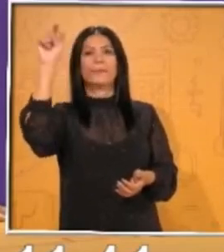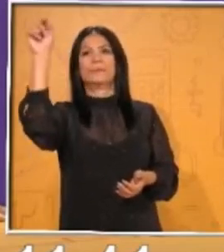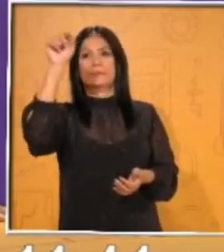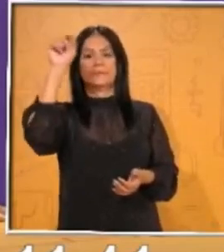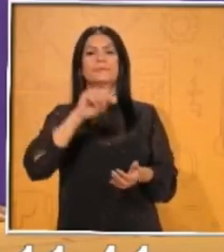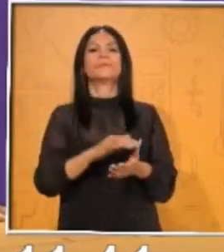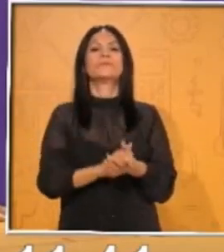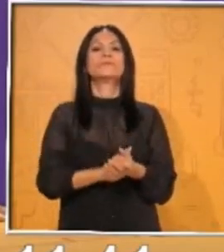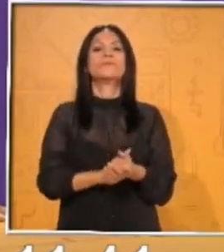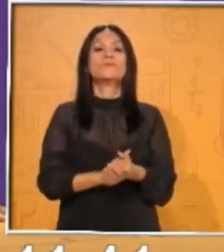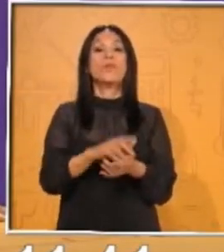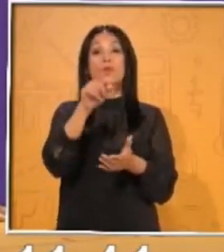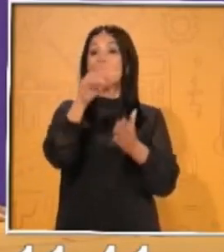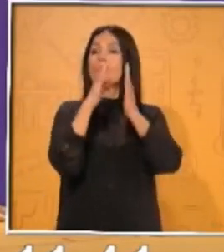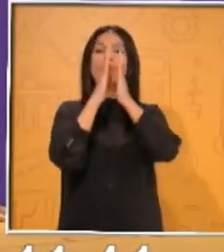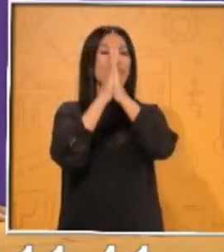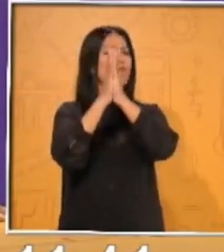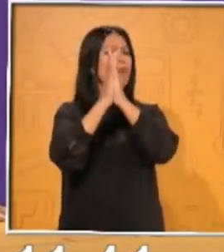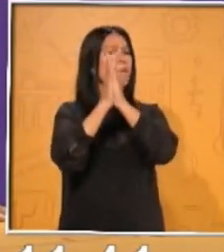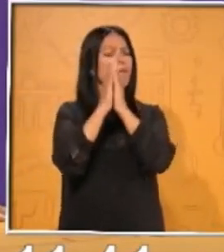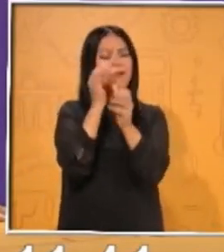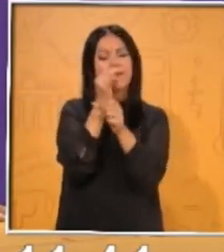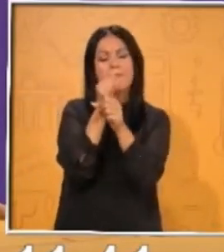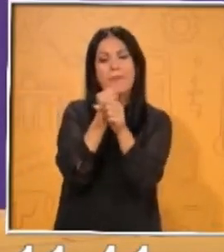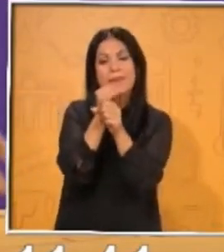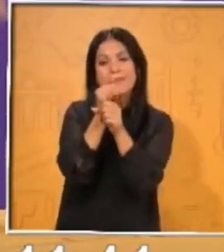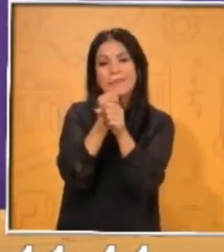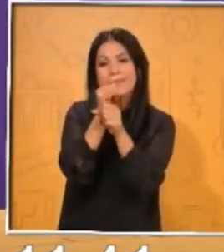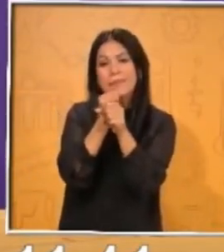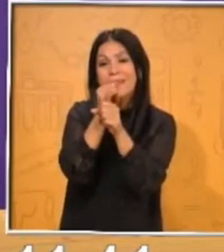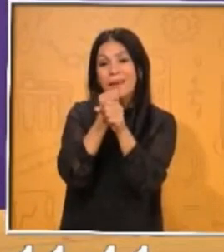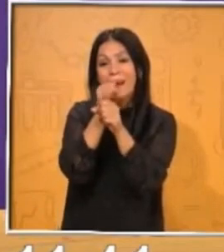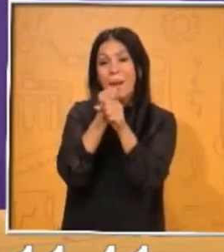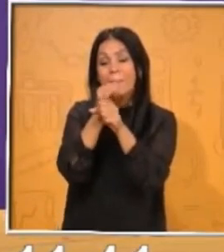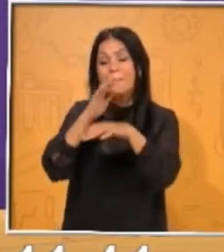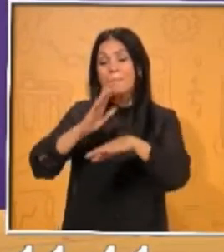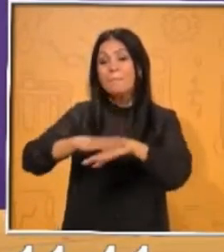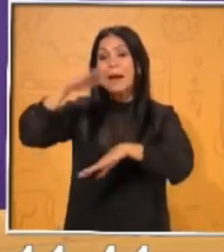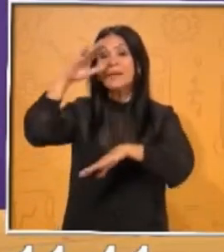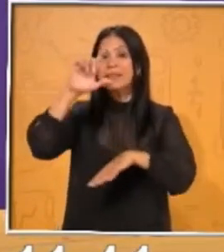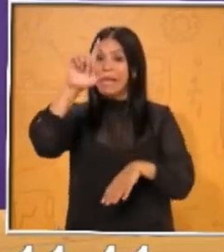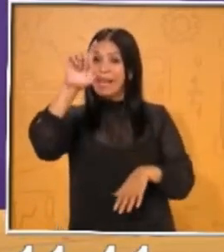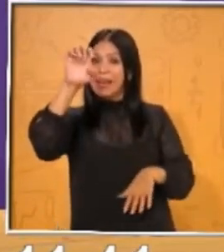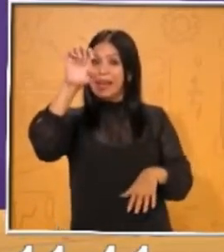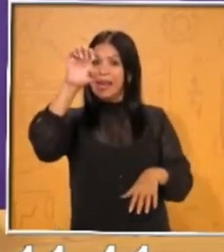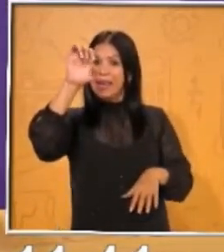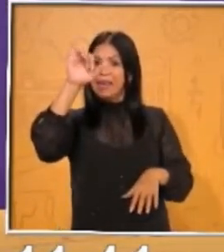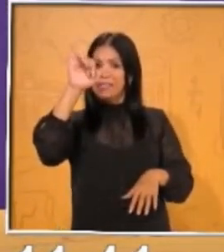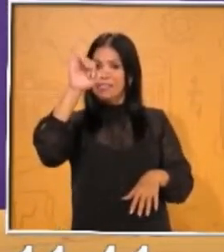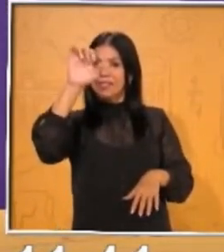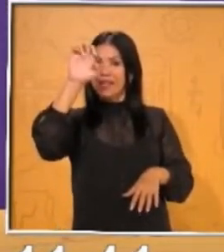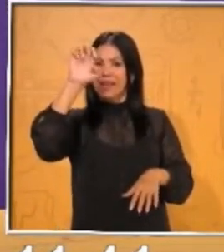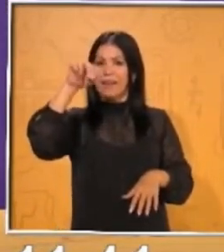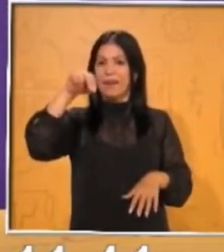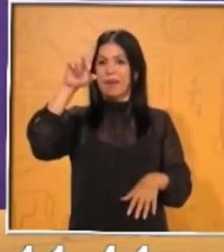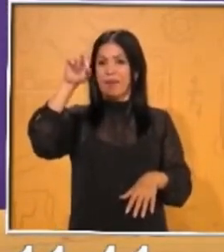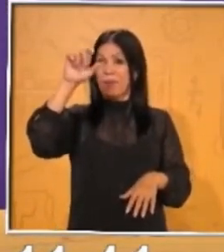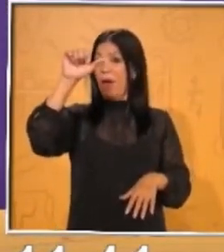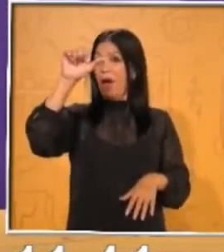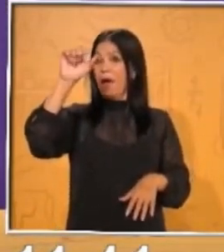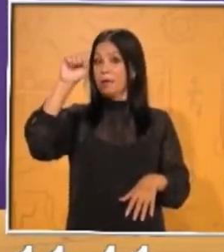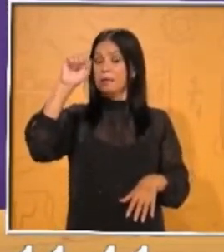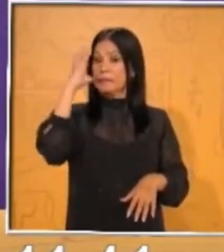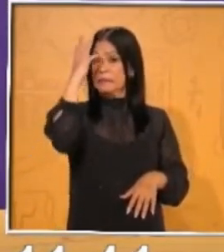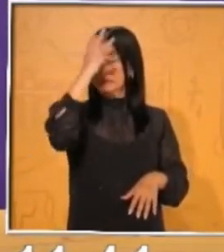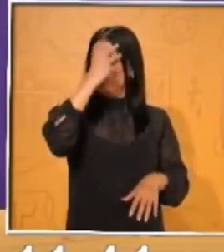Cuéntasela a tus familiares, pero dale la entonación. Así como lo hemos estado haciendo en las clases de español, que le das la entonación y le